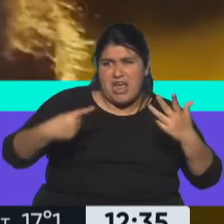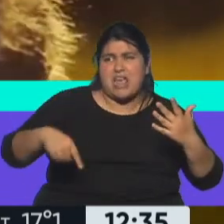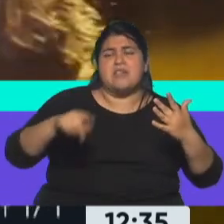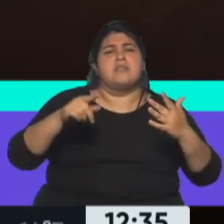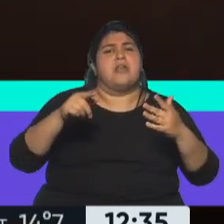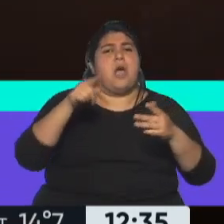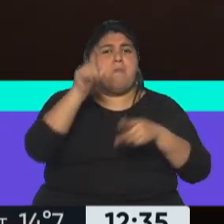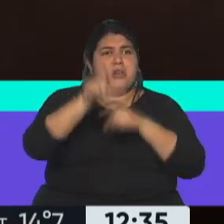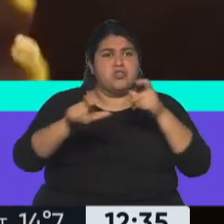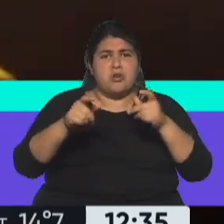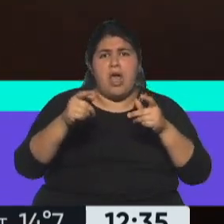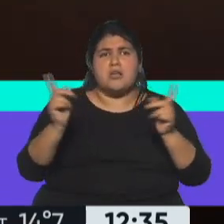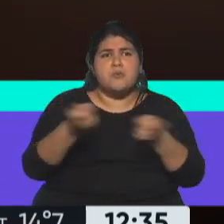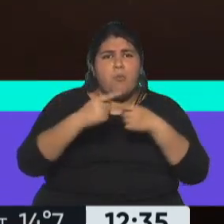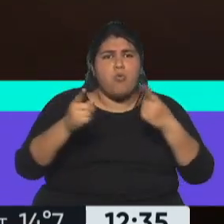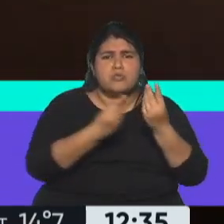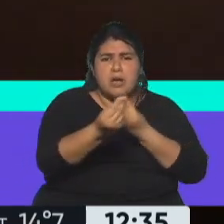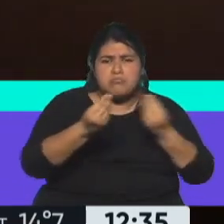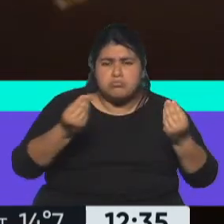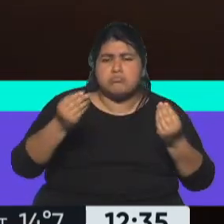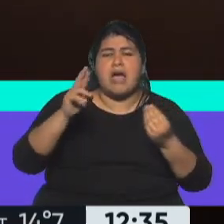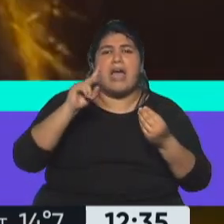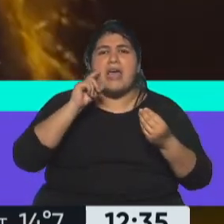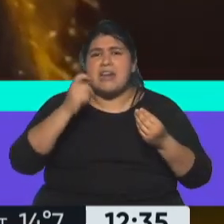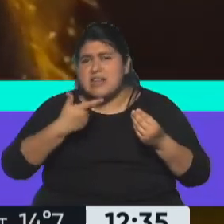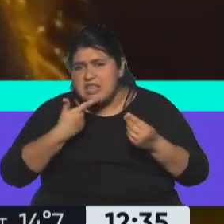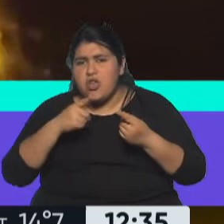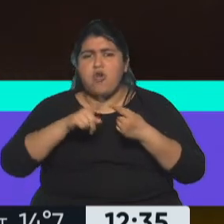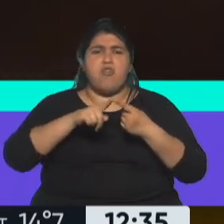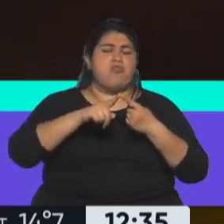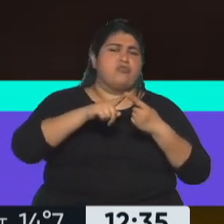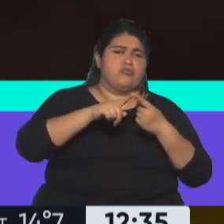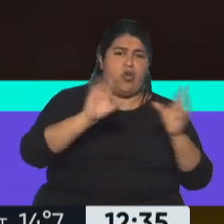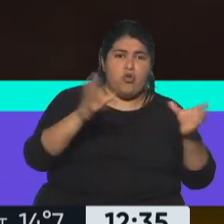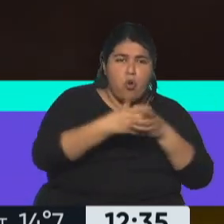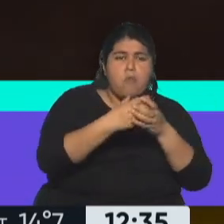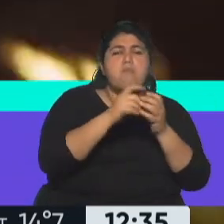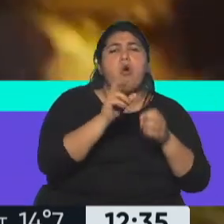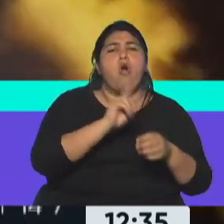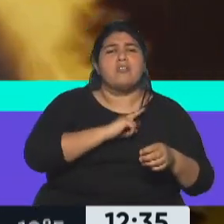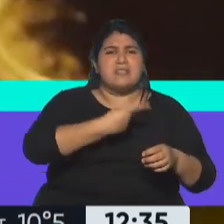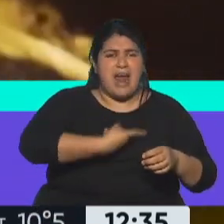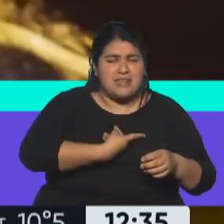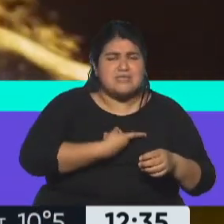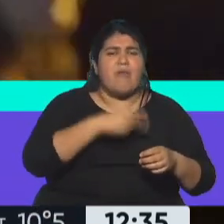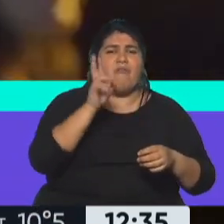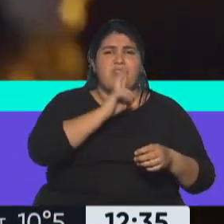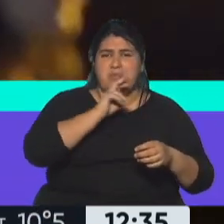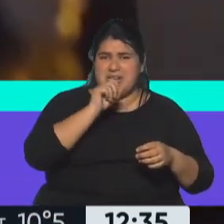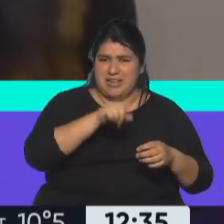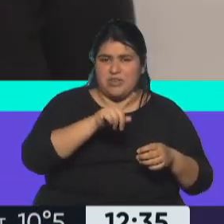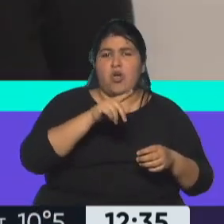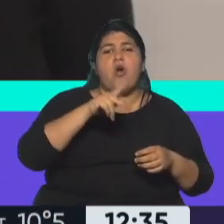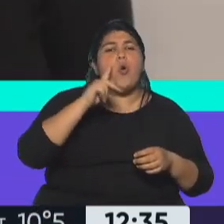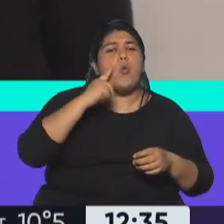que participa activamente como Buburríos, también desde el colectivo de trap femenino Las Whiskies, todo para descubrir